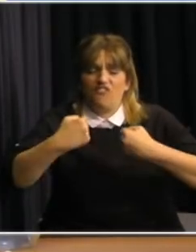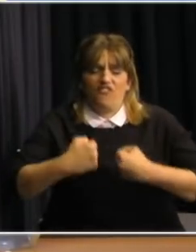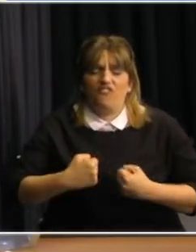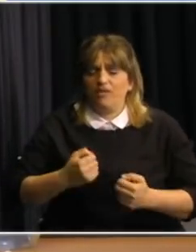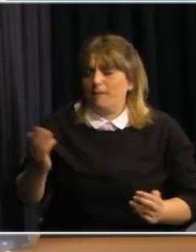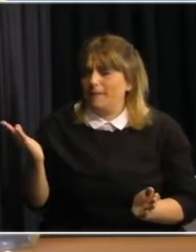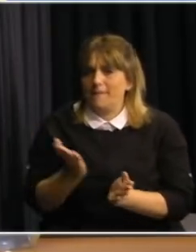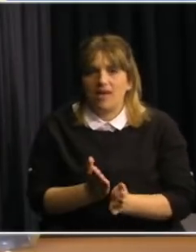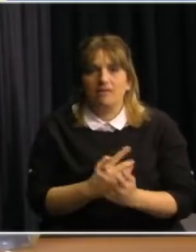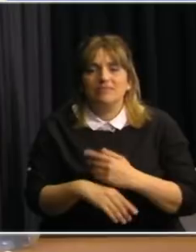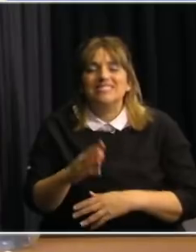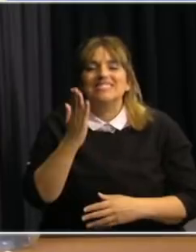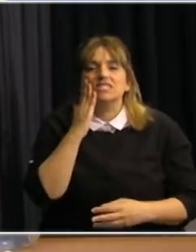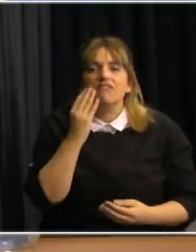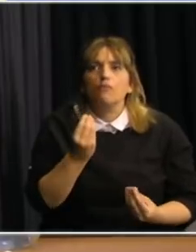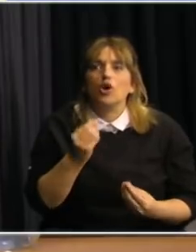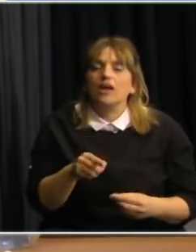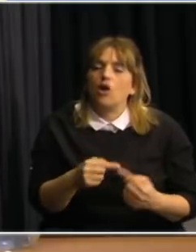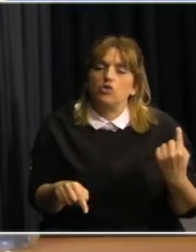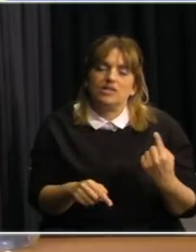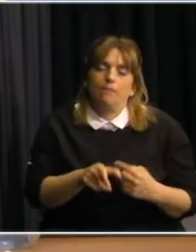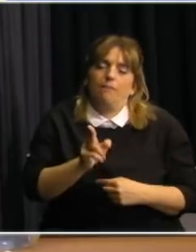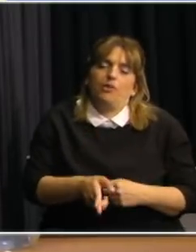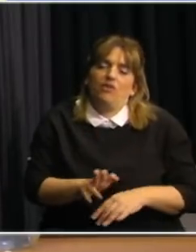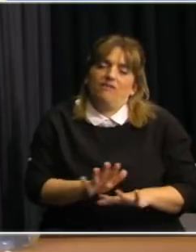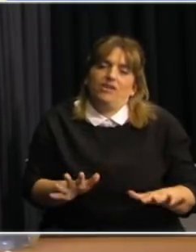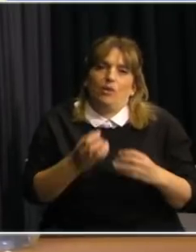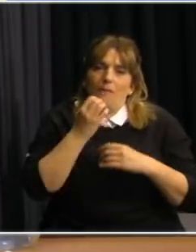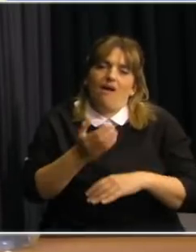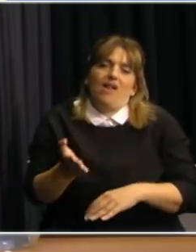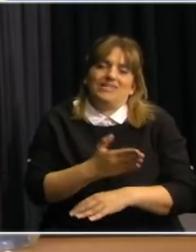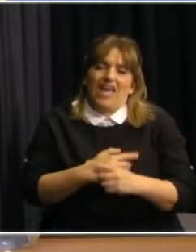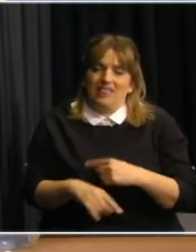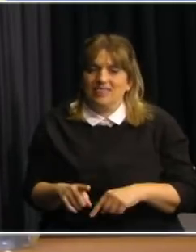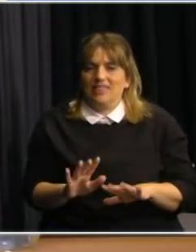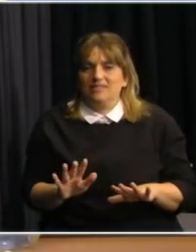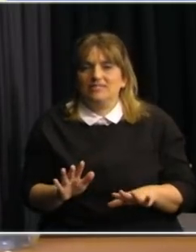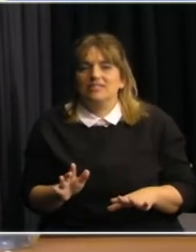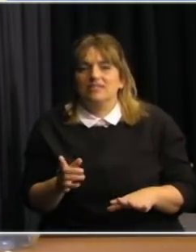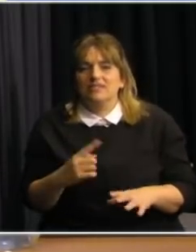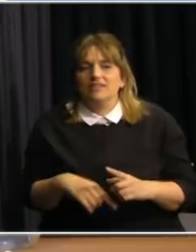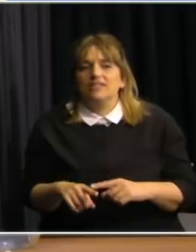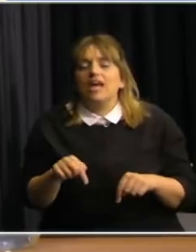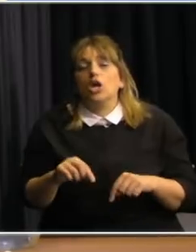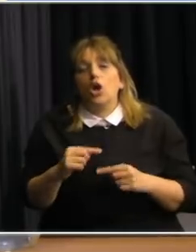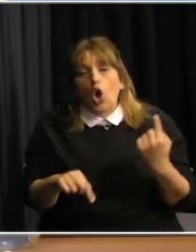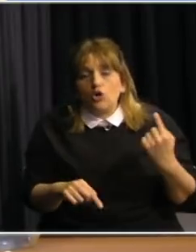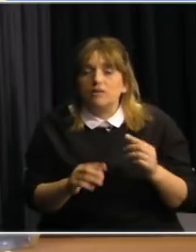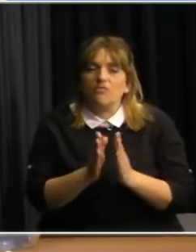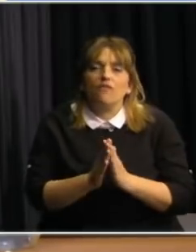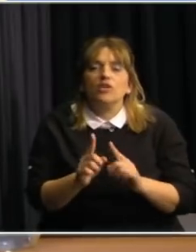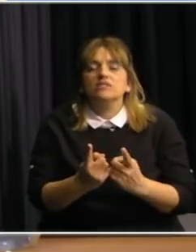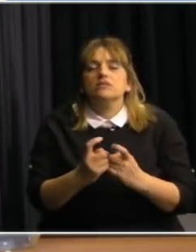Ya sabemos qué es lo que no tenemos que hacer. Y una cosa que siendo uruguayos no podemos olvidar,